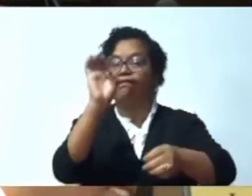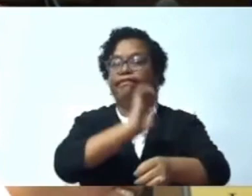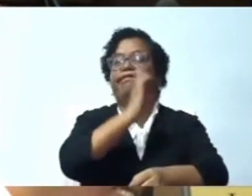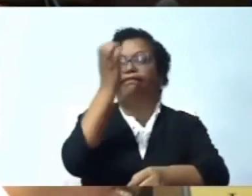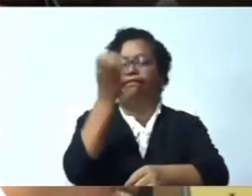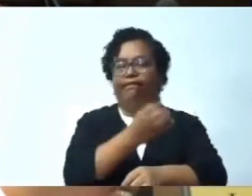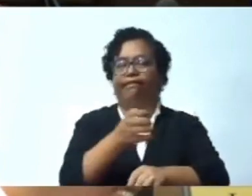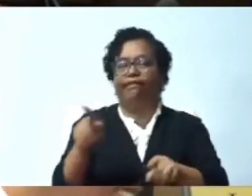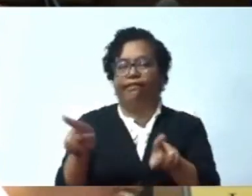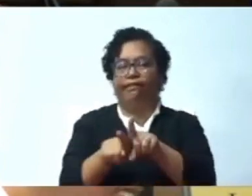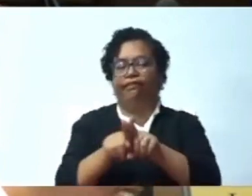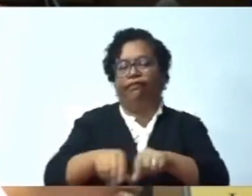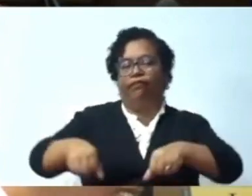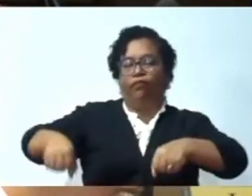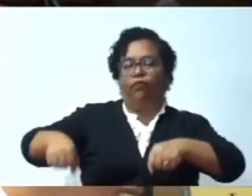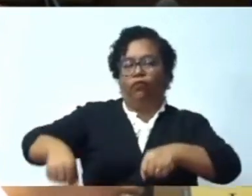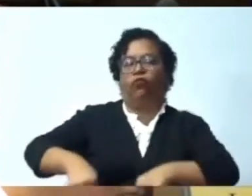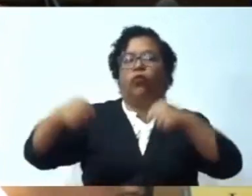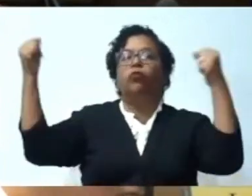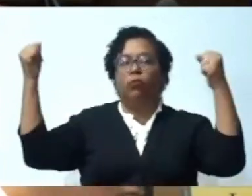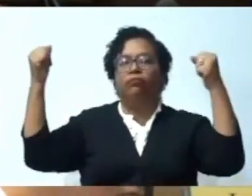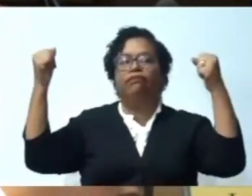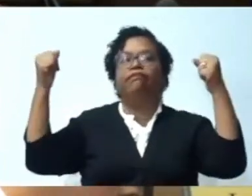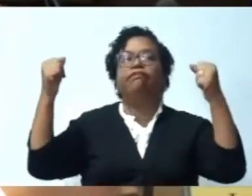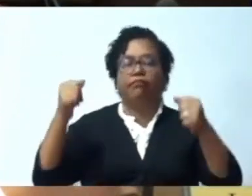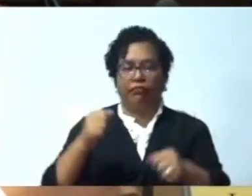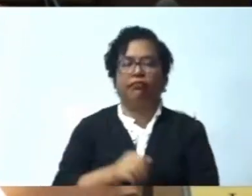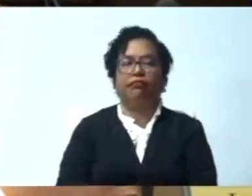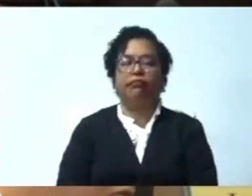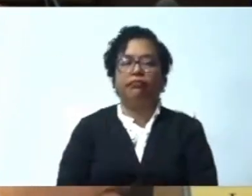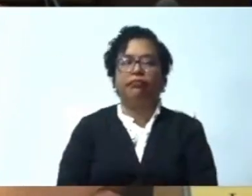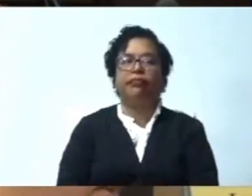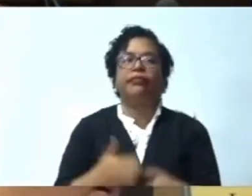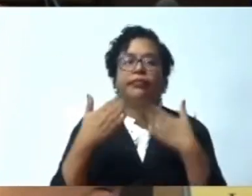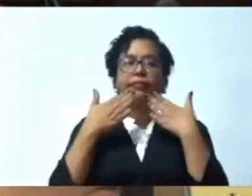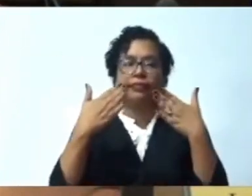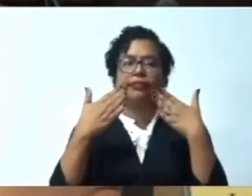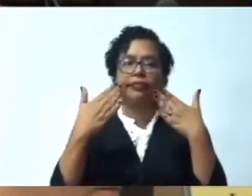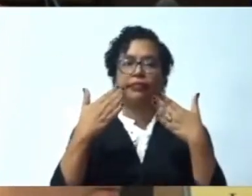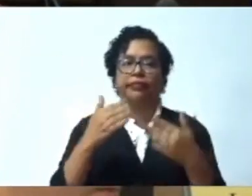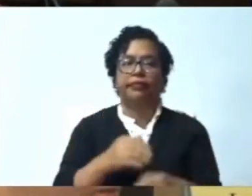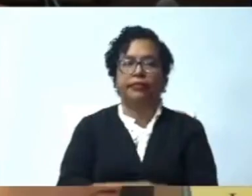administrar una competencia que se está eliminando. Es cuanto y muchísimas gracias. Gracias.